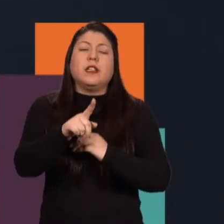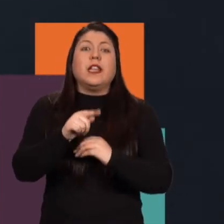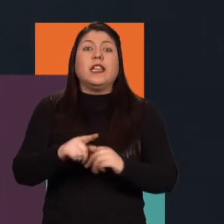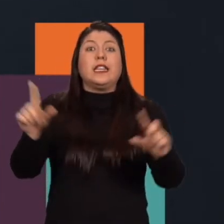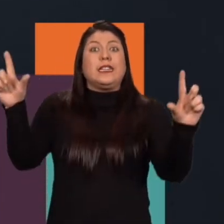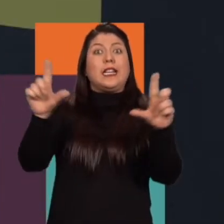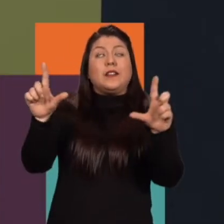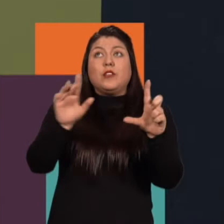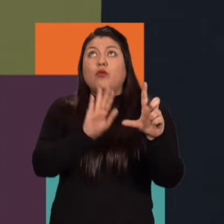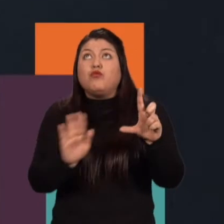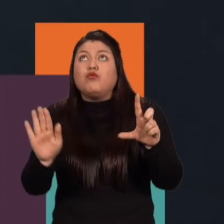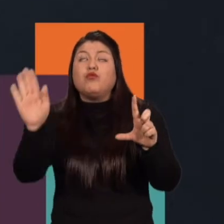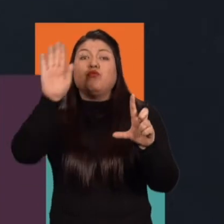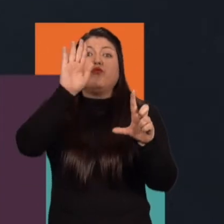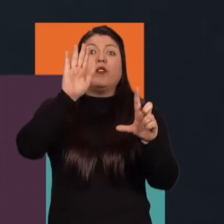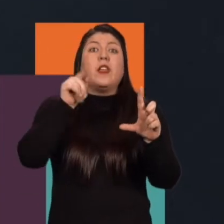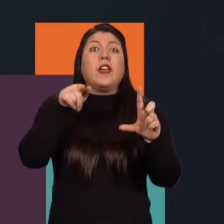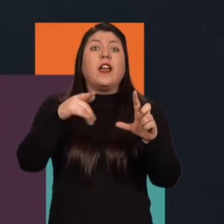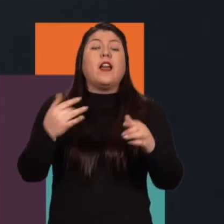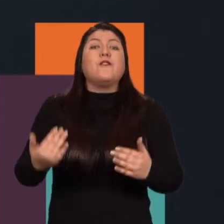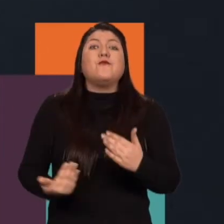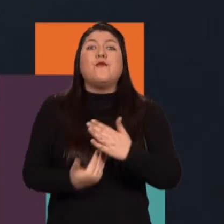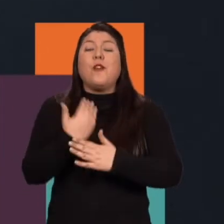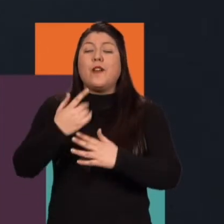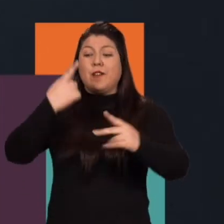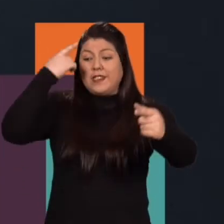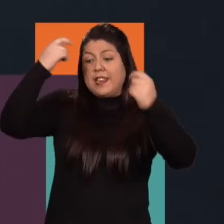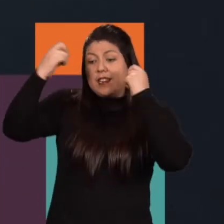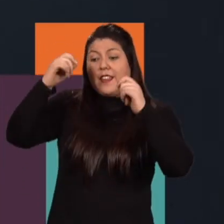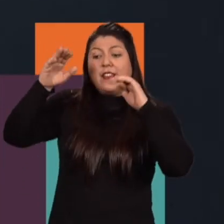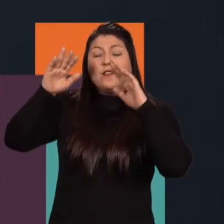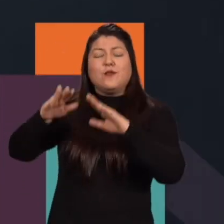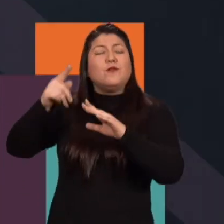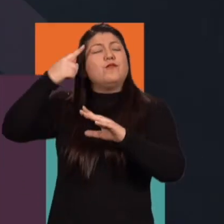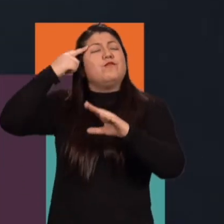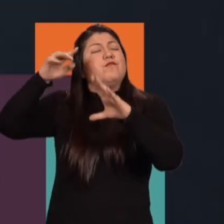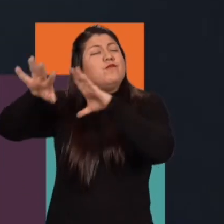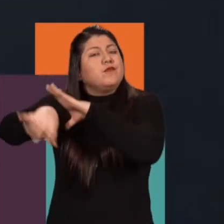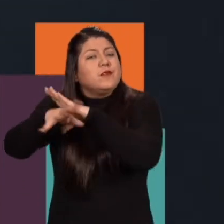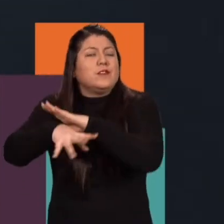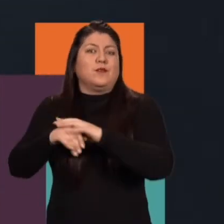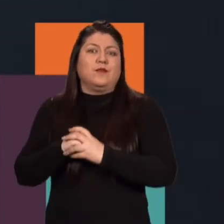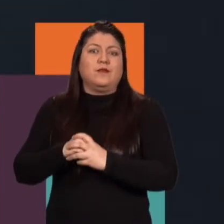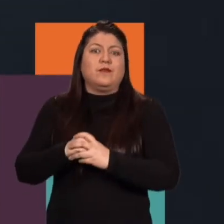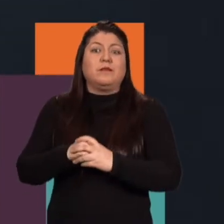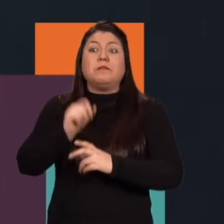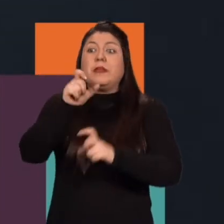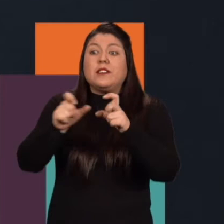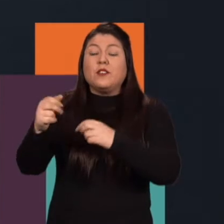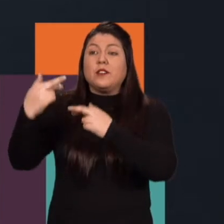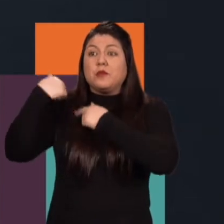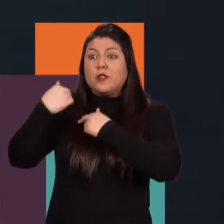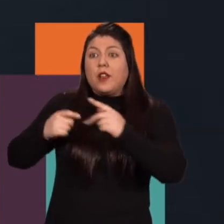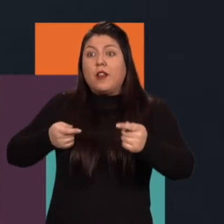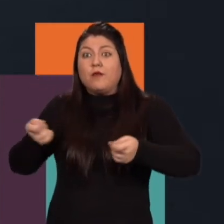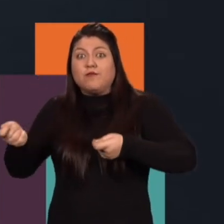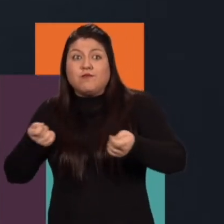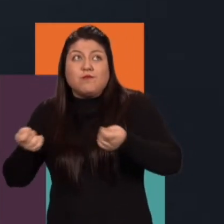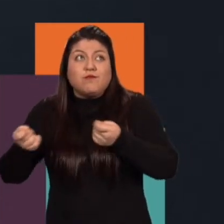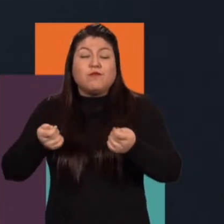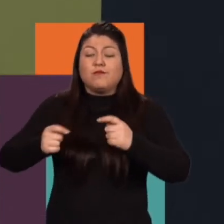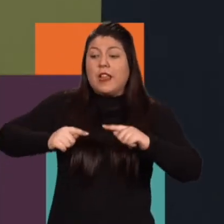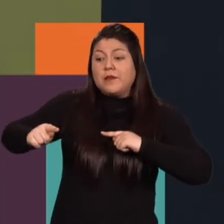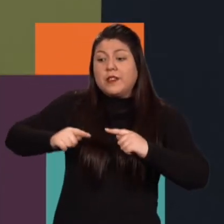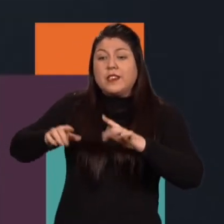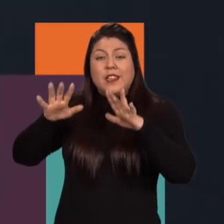regional está dando nuevamente ese paso hacia la ficción y necesariamente digamos las personas que administran estos